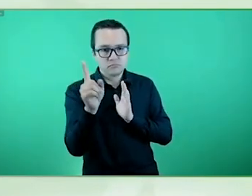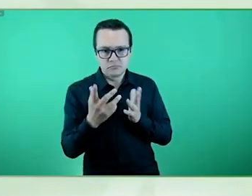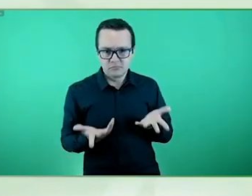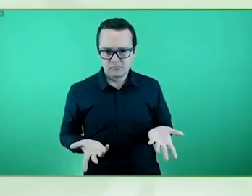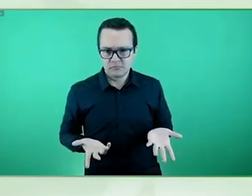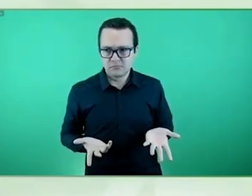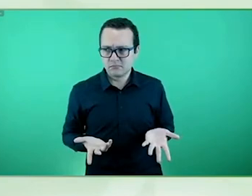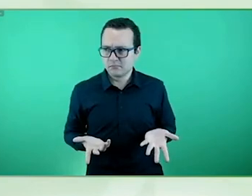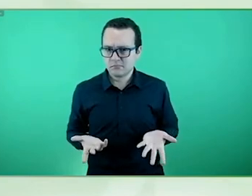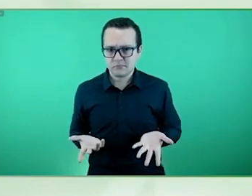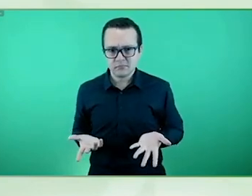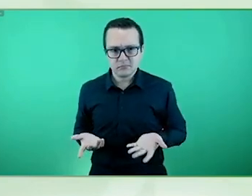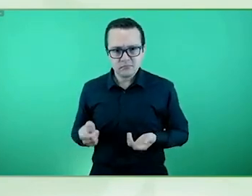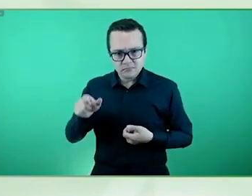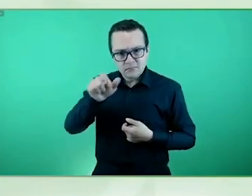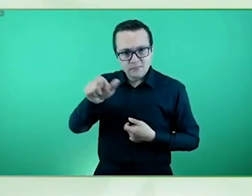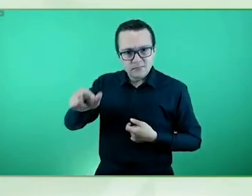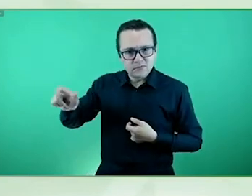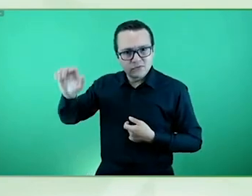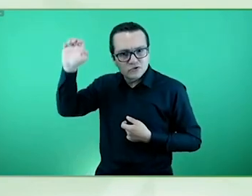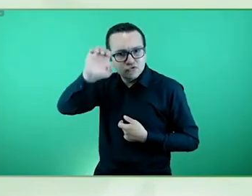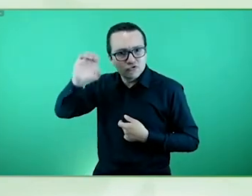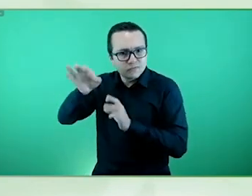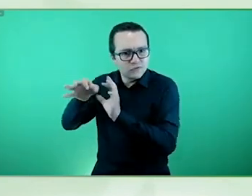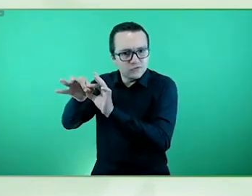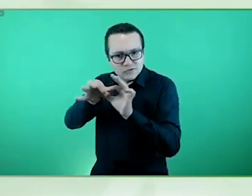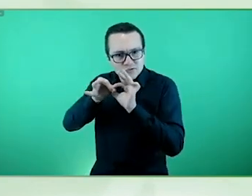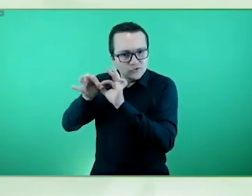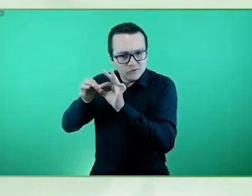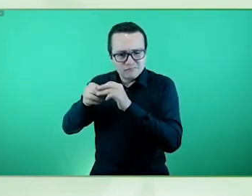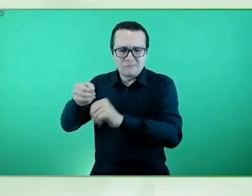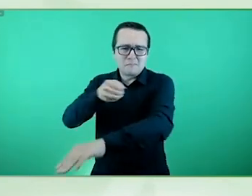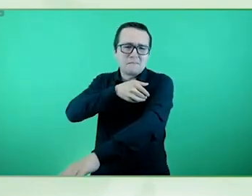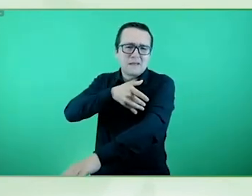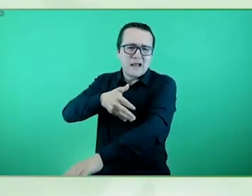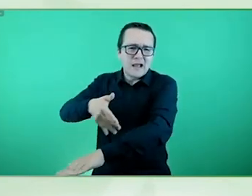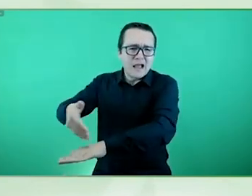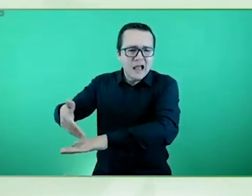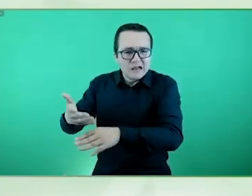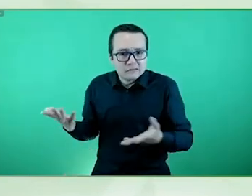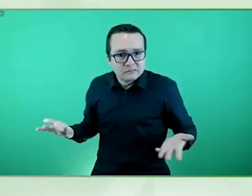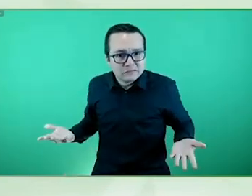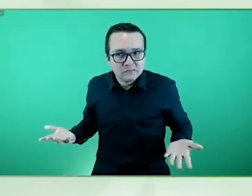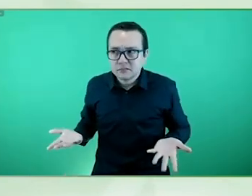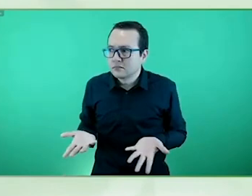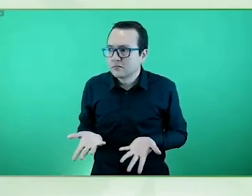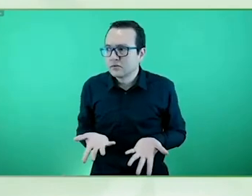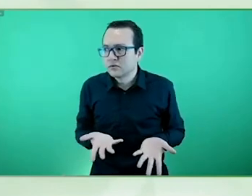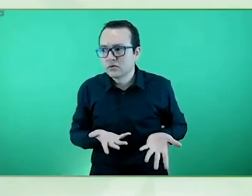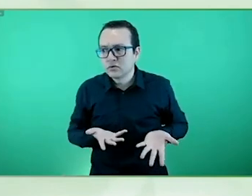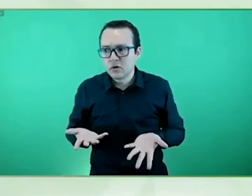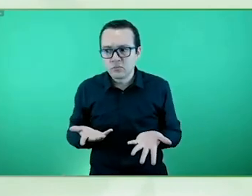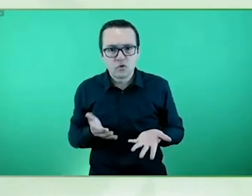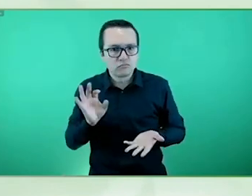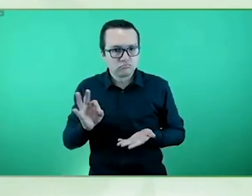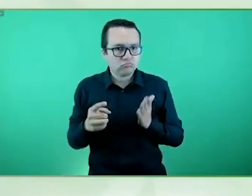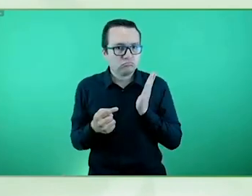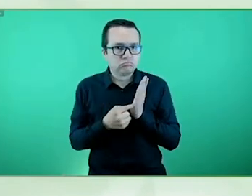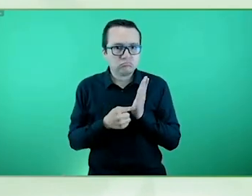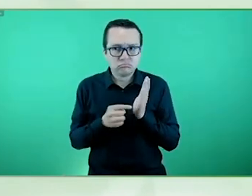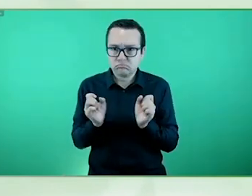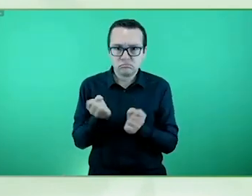de la Unión Europea que por alguna imposibilidad digamos técnica o por alguna necesidad